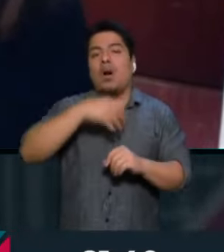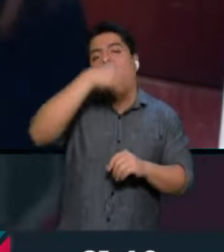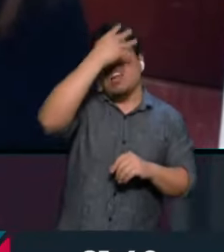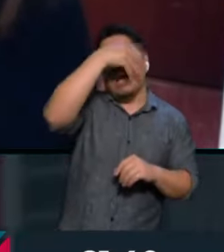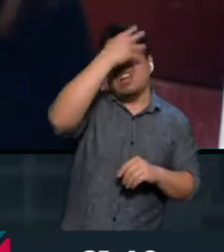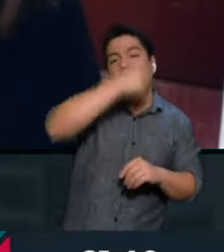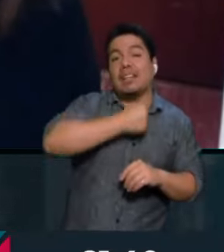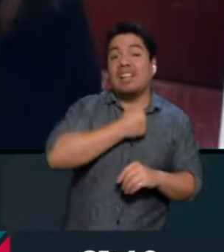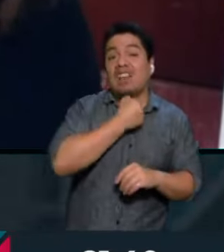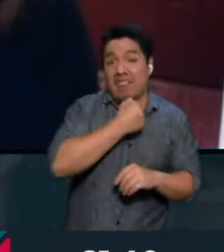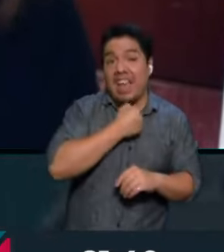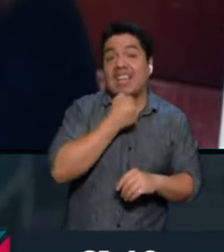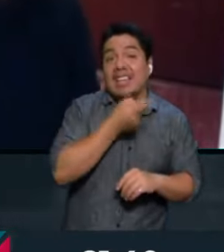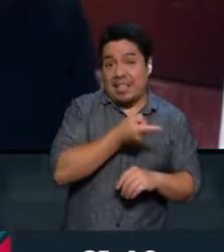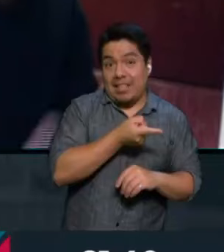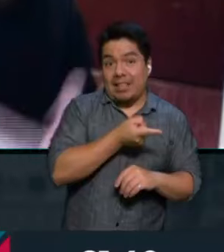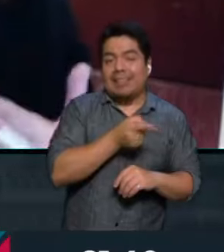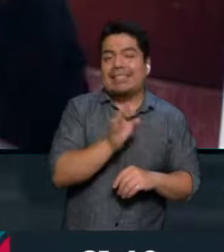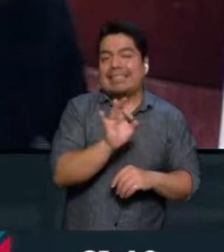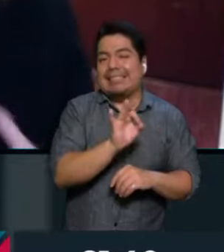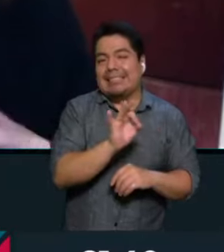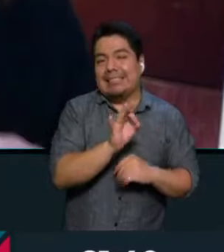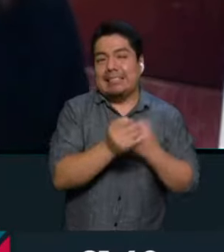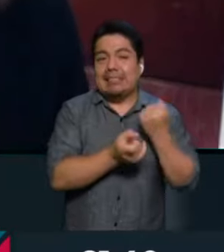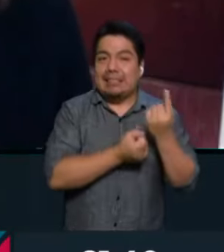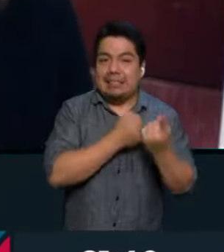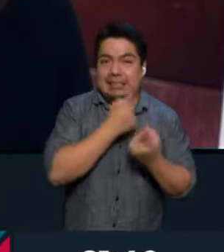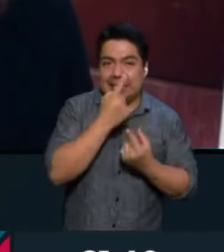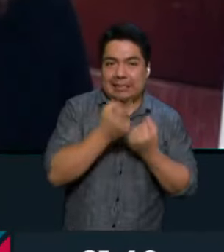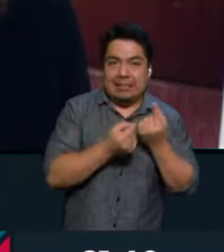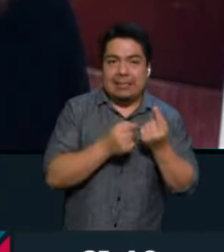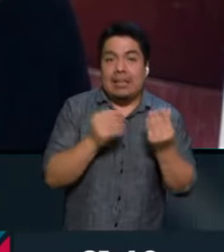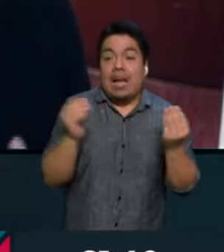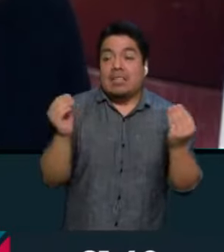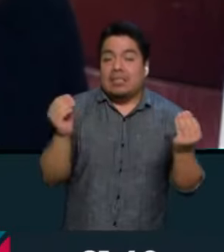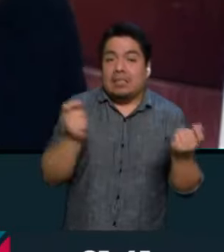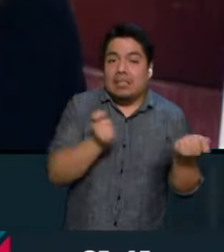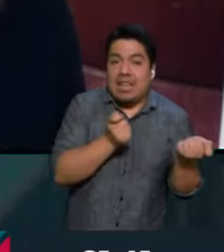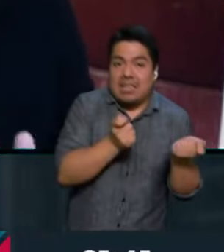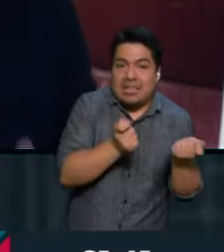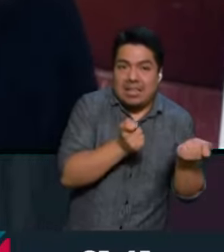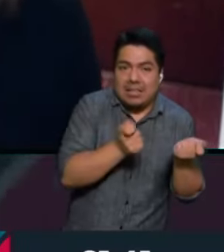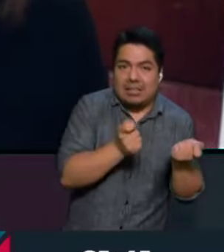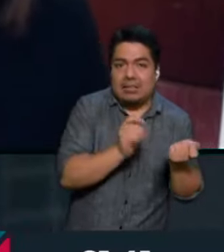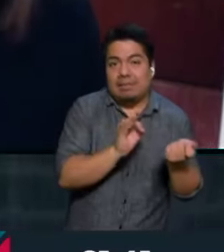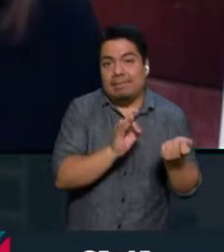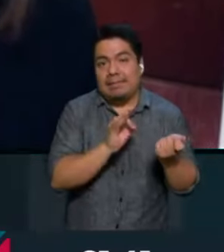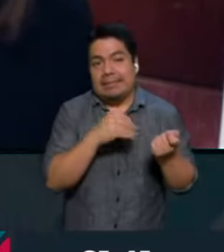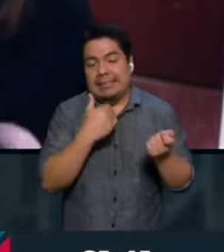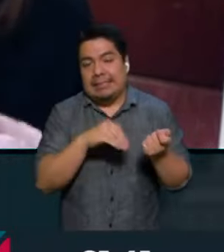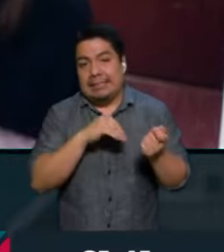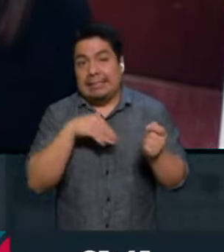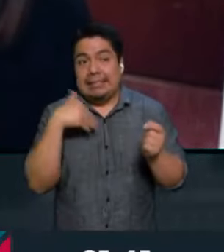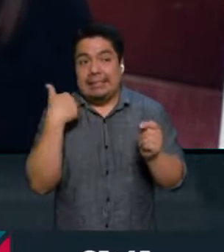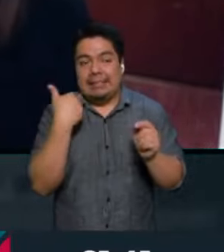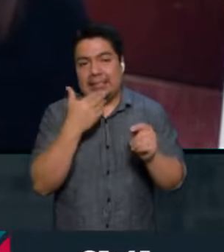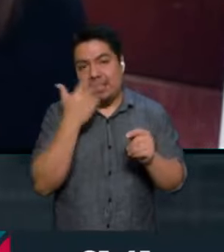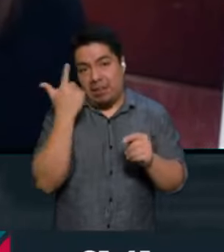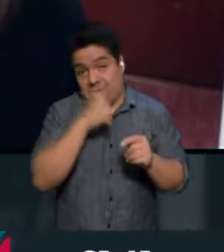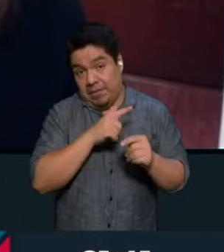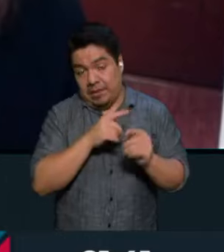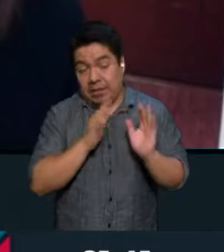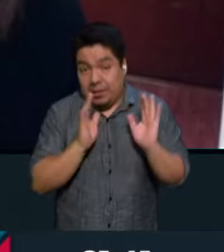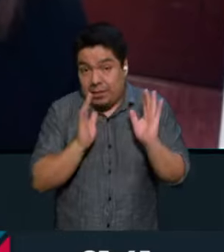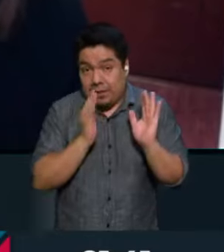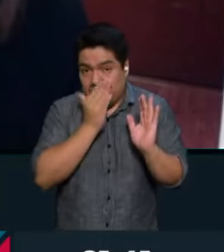de la contienda. Y por tanto también vamos a ver cómo lo pueden manejar, como para pegarle, lo cual está feo. Pero sí creo que